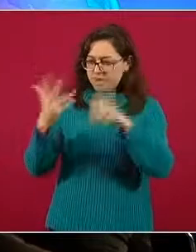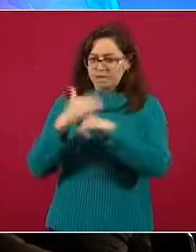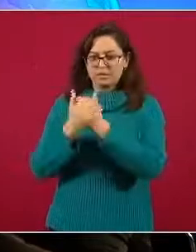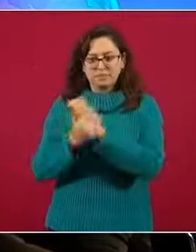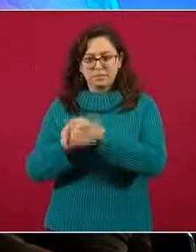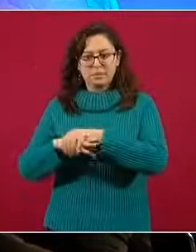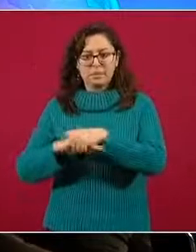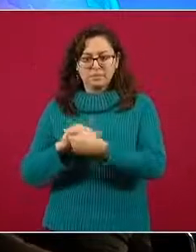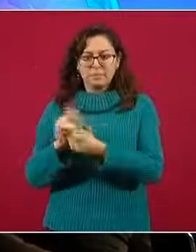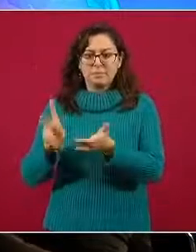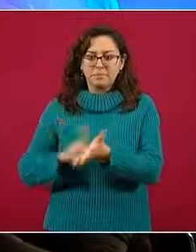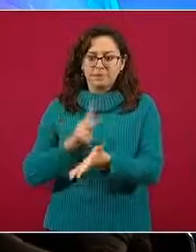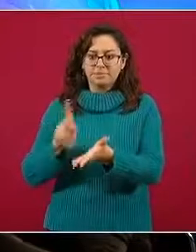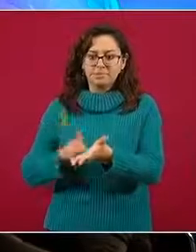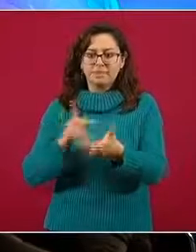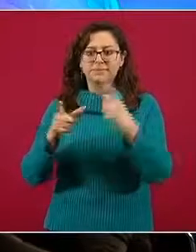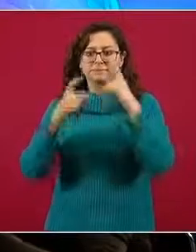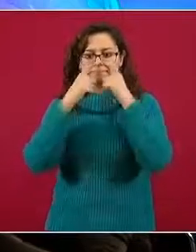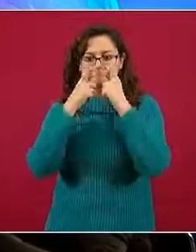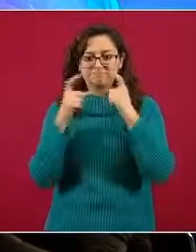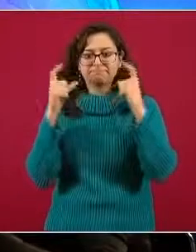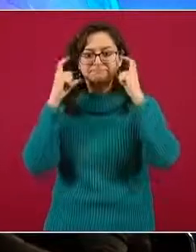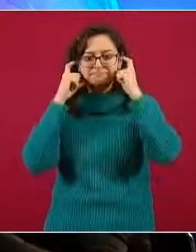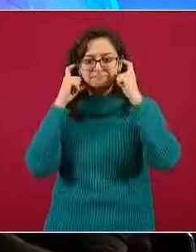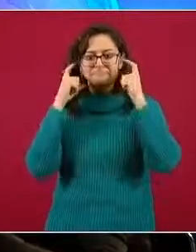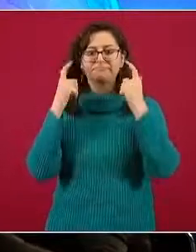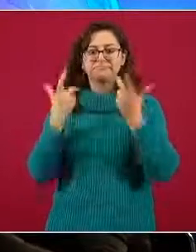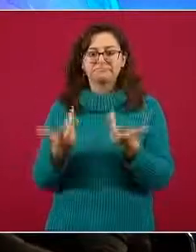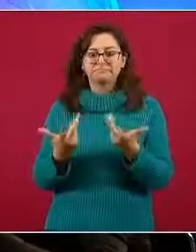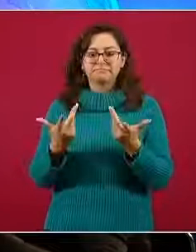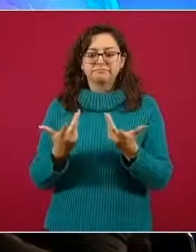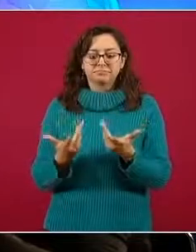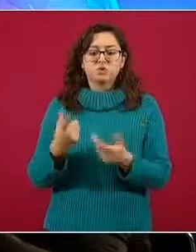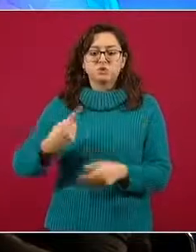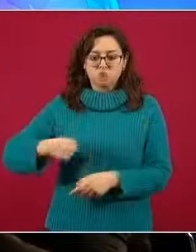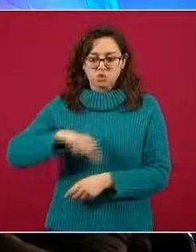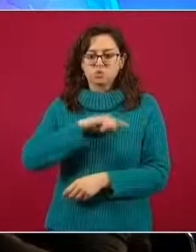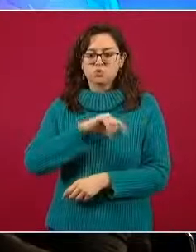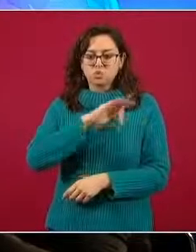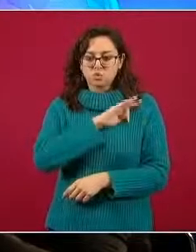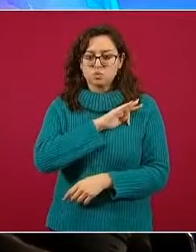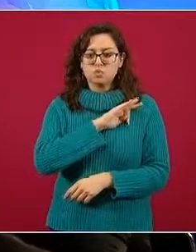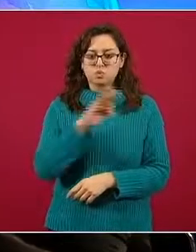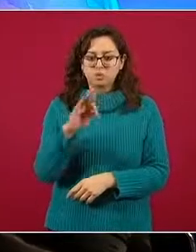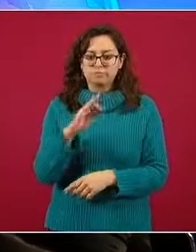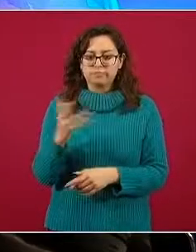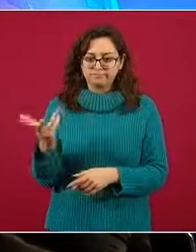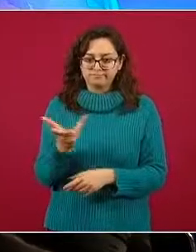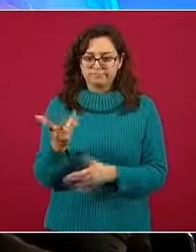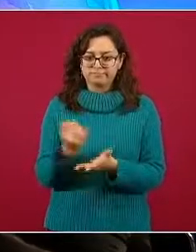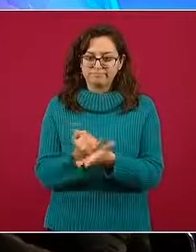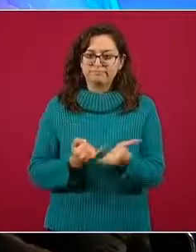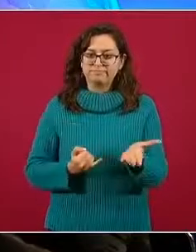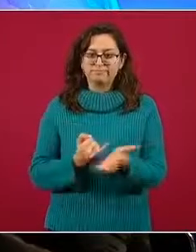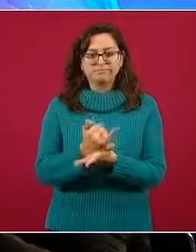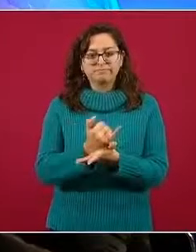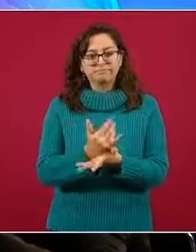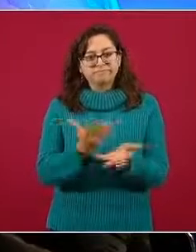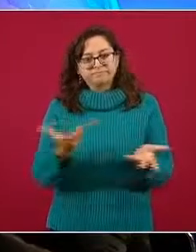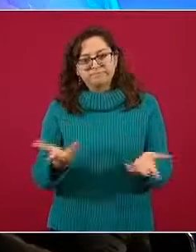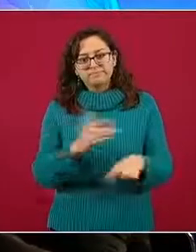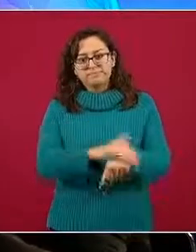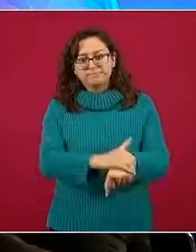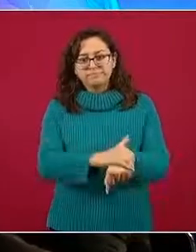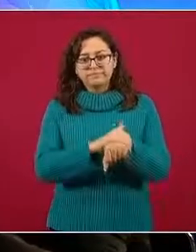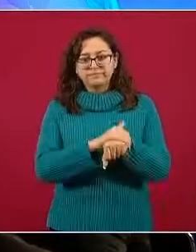manos las que colocan correctamente mi cubrebocas y son mis manos las que también deciden a lo mejor decirle a mis amigos por